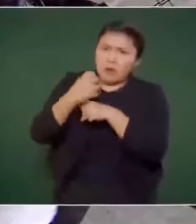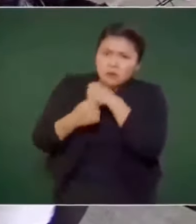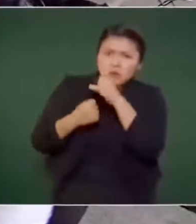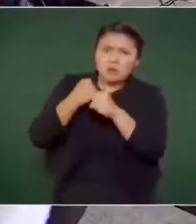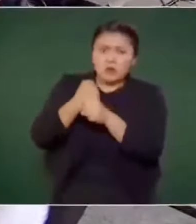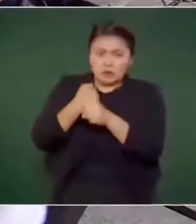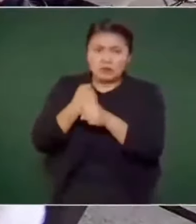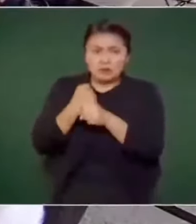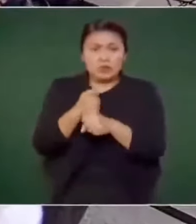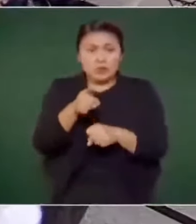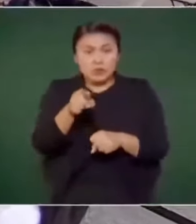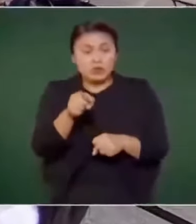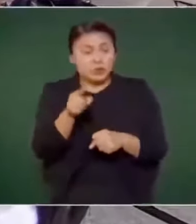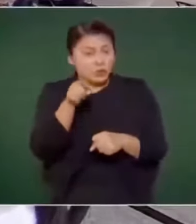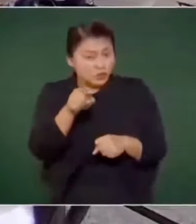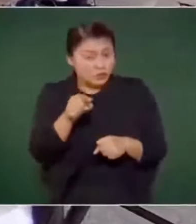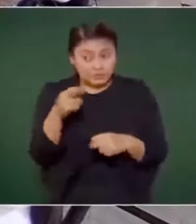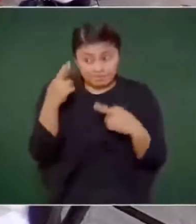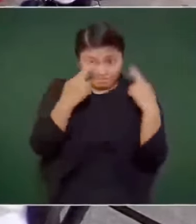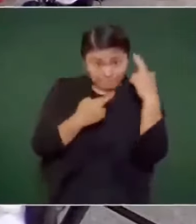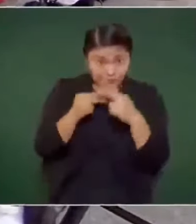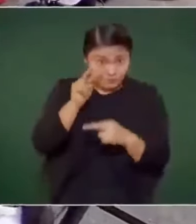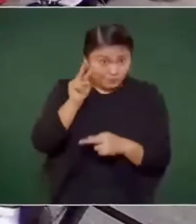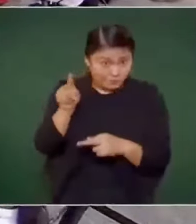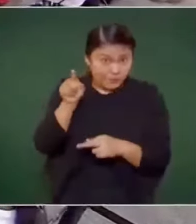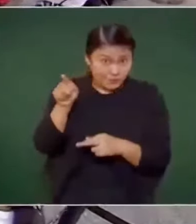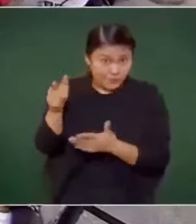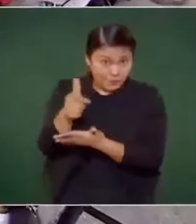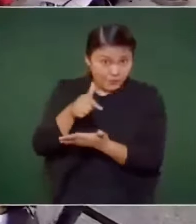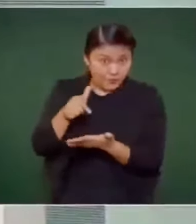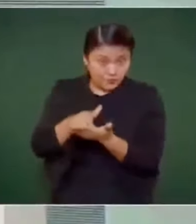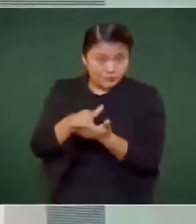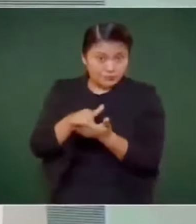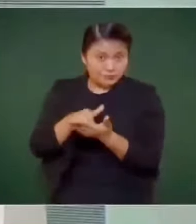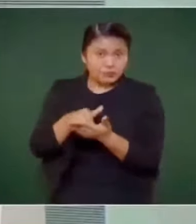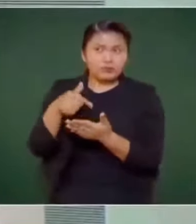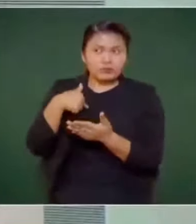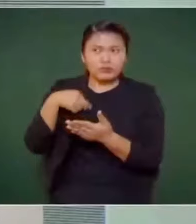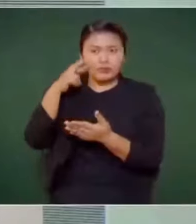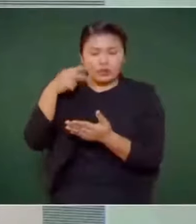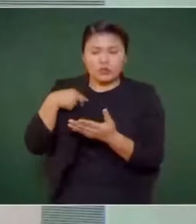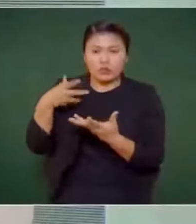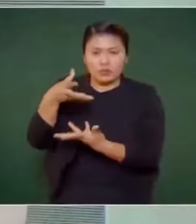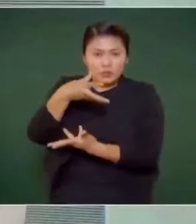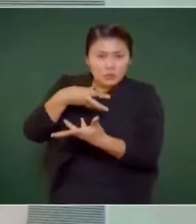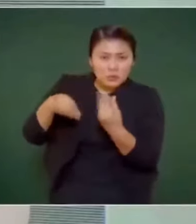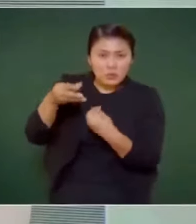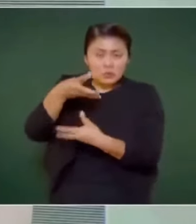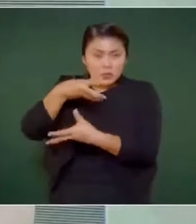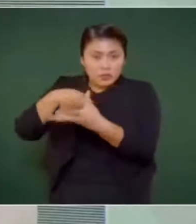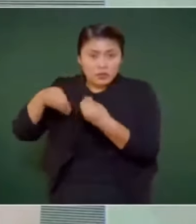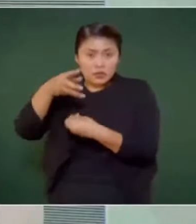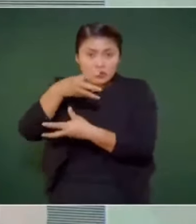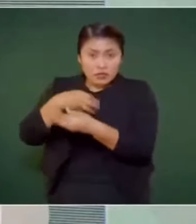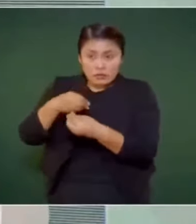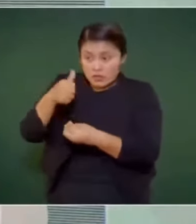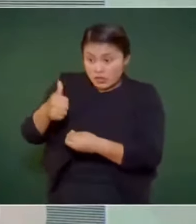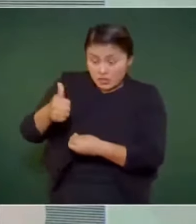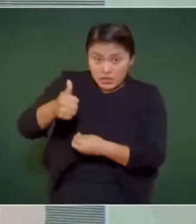Si ustedes hacen una revisión de la inversión por refinería